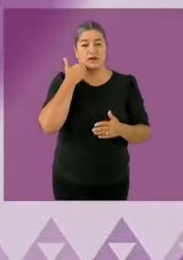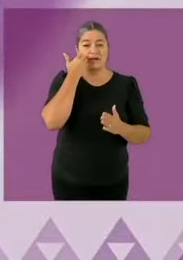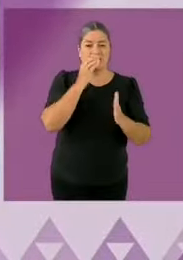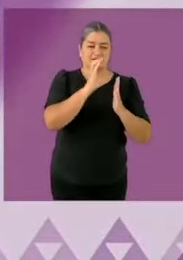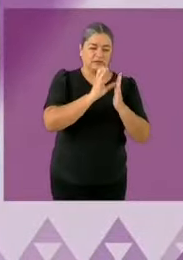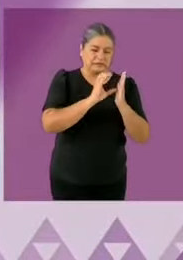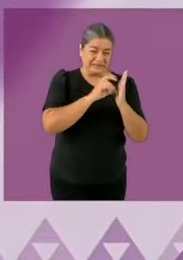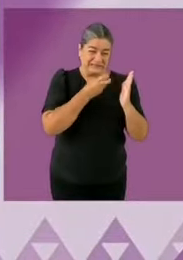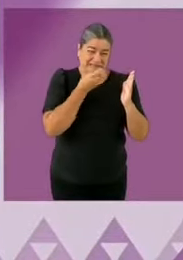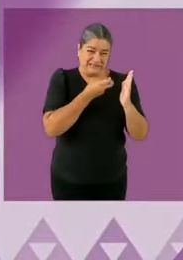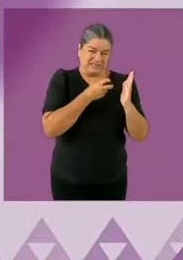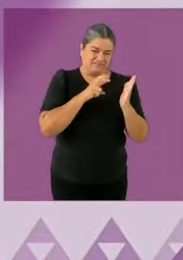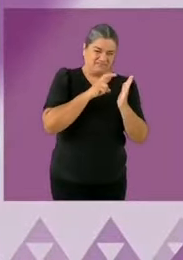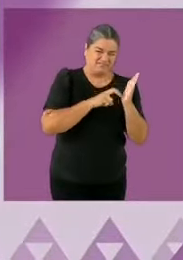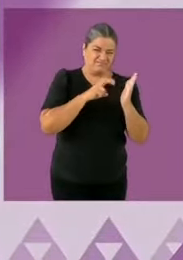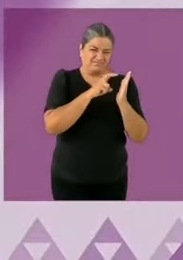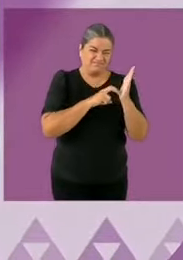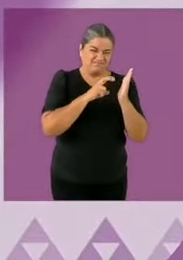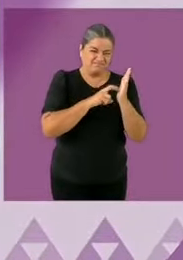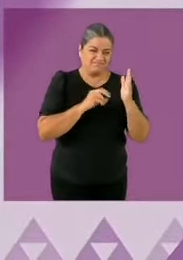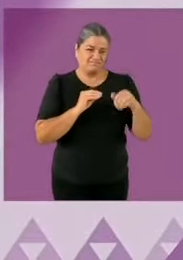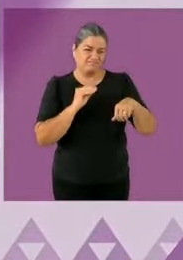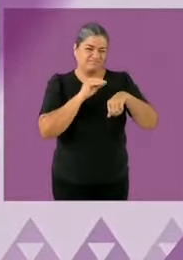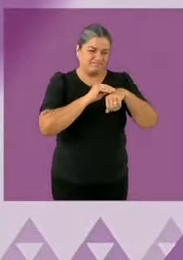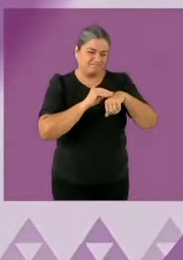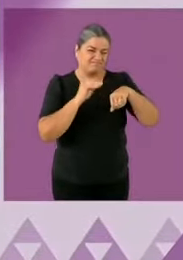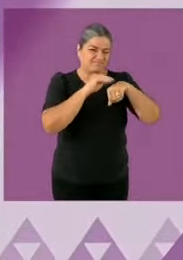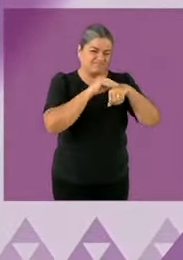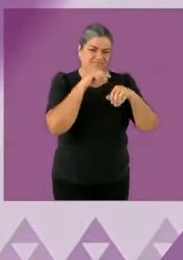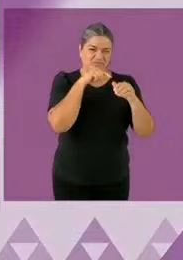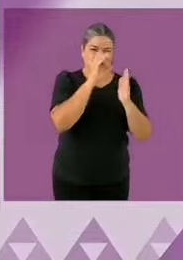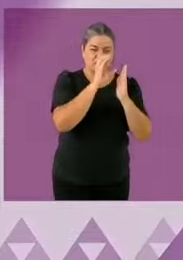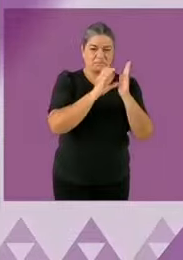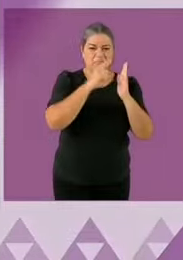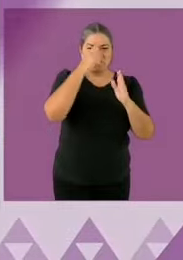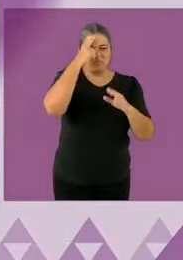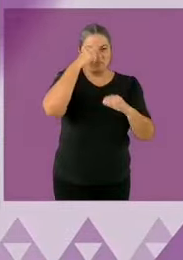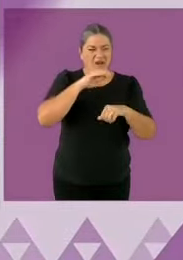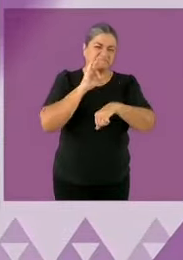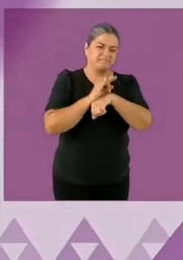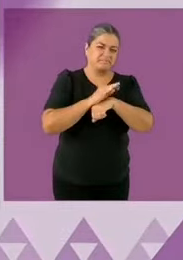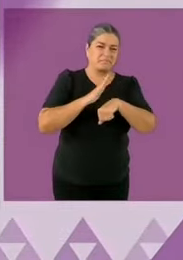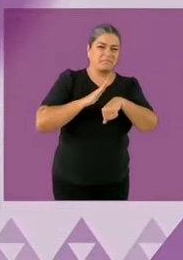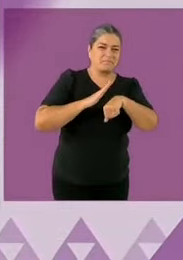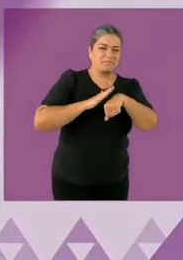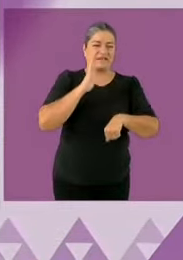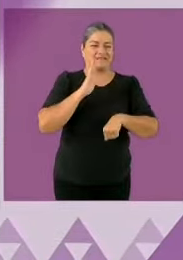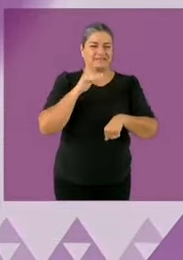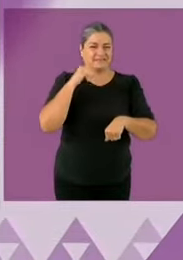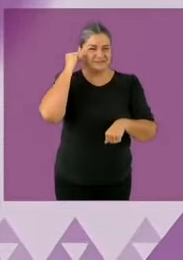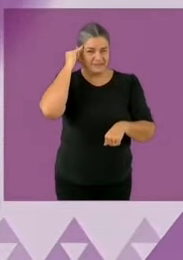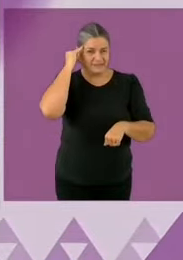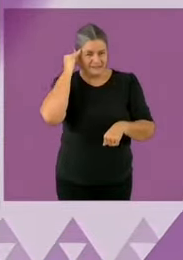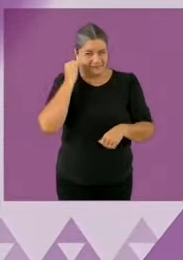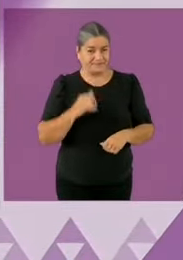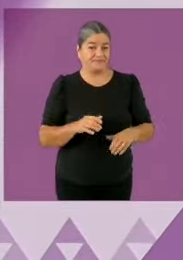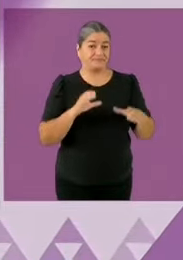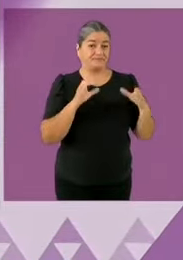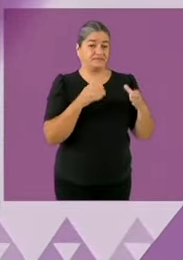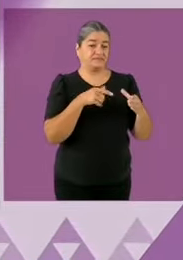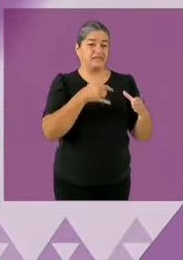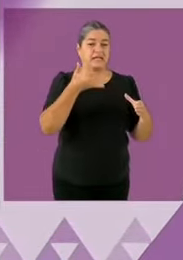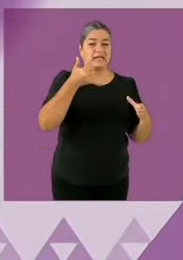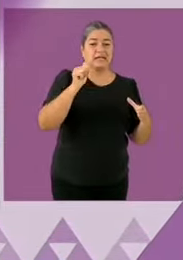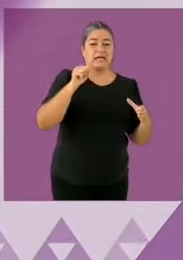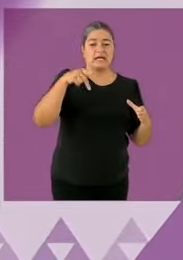con los planes de justicia por primera vez se regresó al pueblo yaqui agua tierra